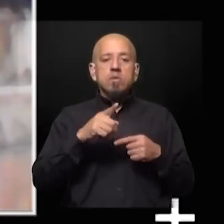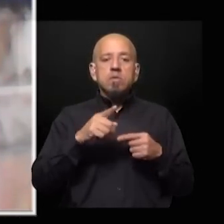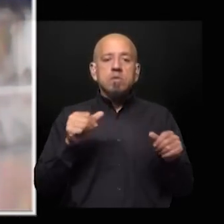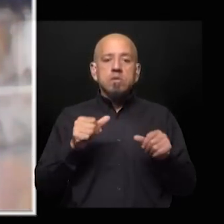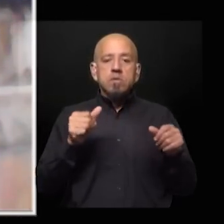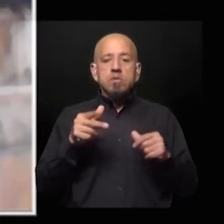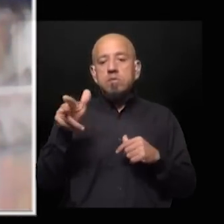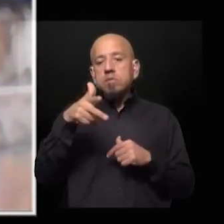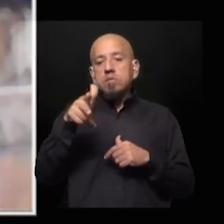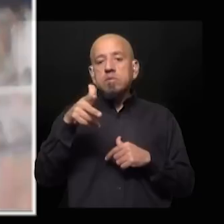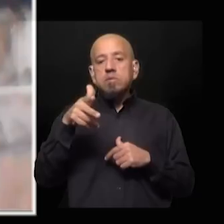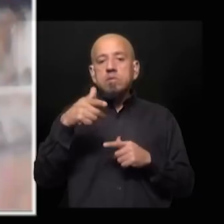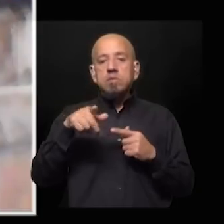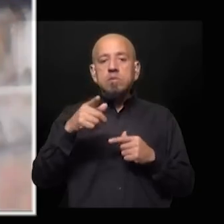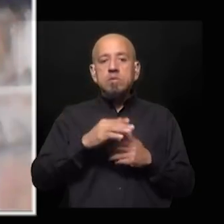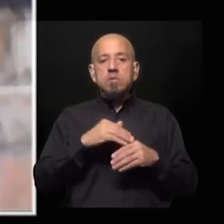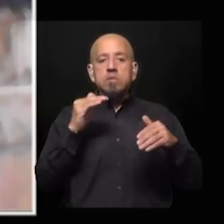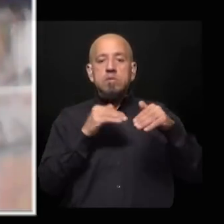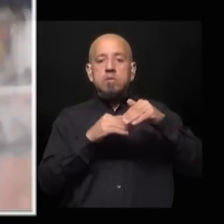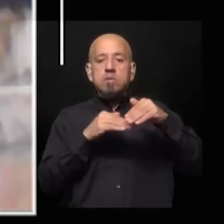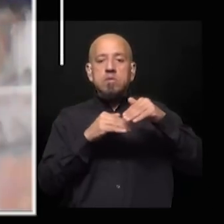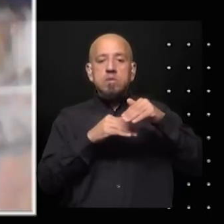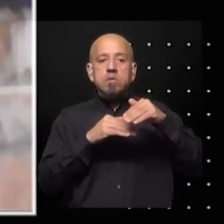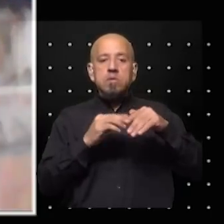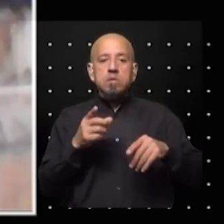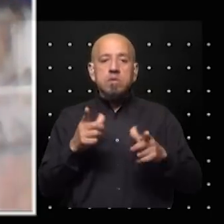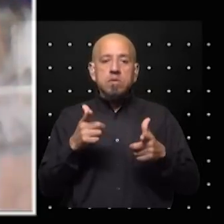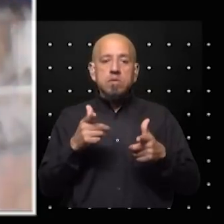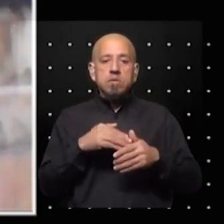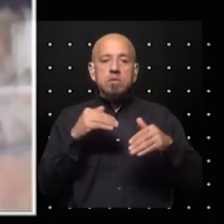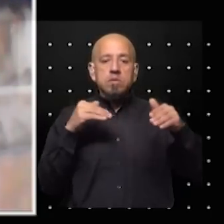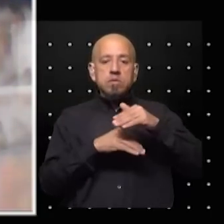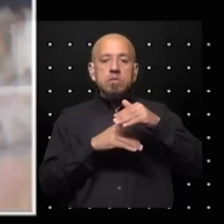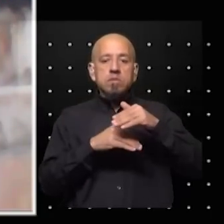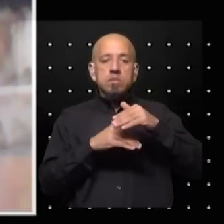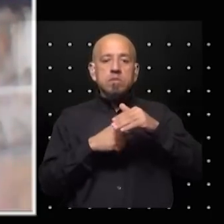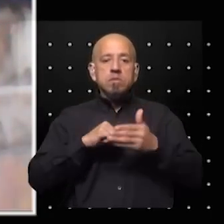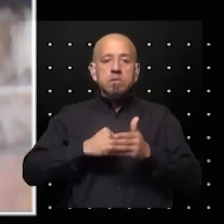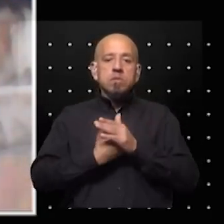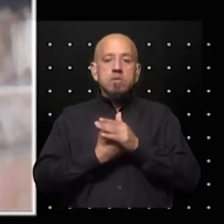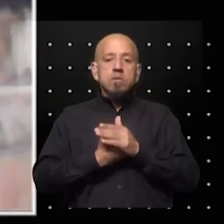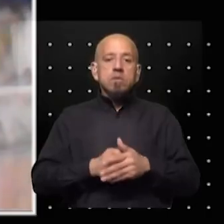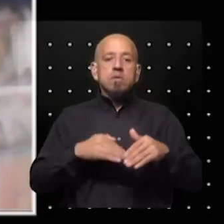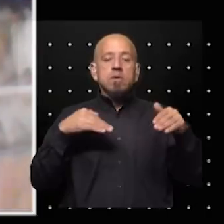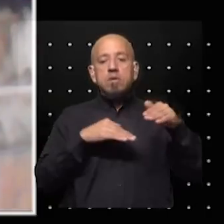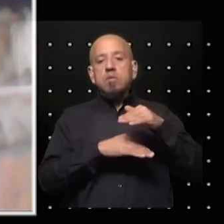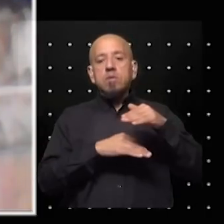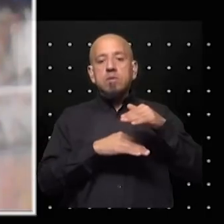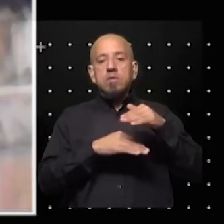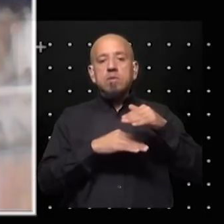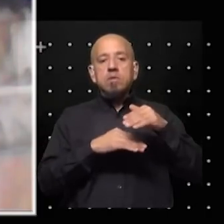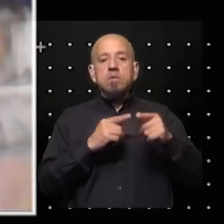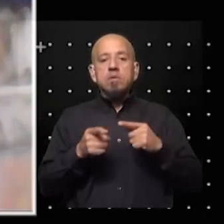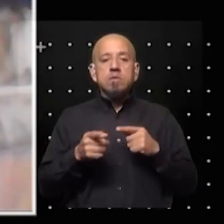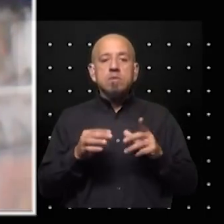cámara a filmar las reservas reservas que no están guardadas ningún banco tiene sus reservas guardadas en una caja